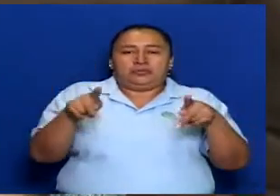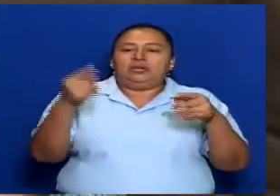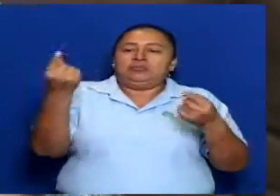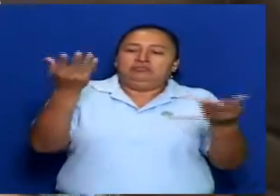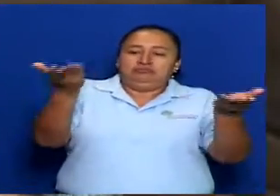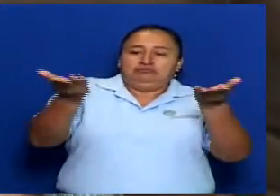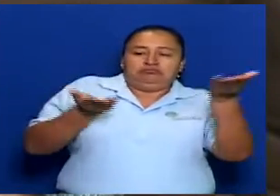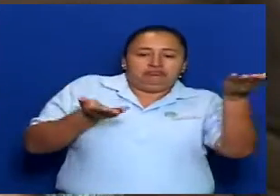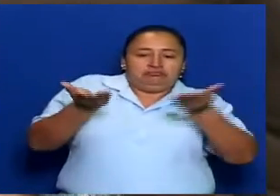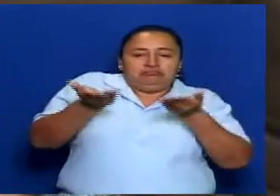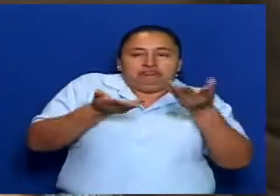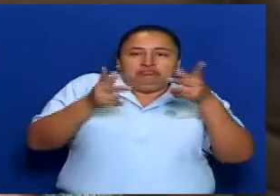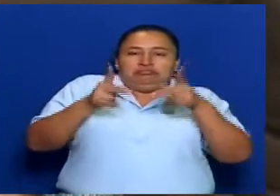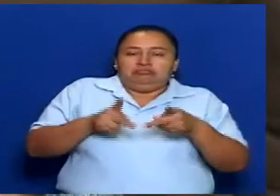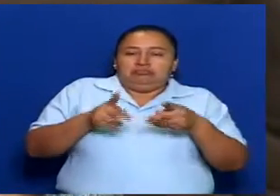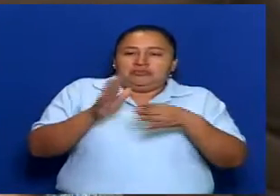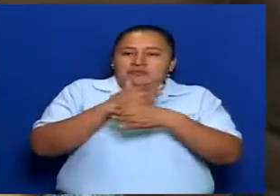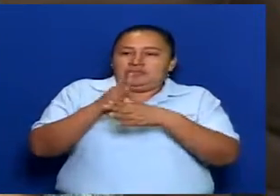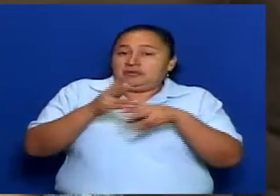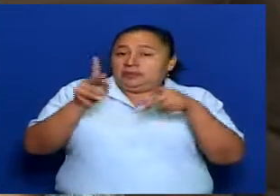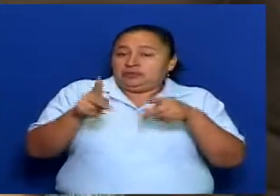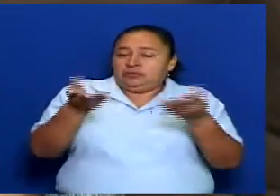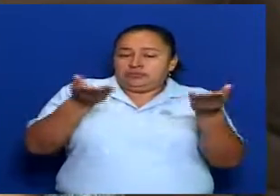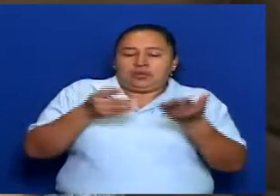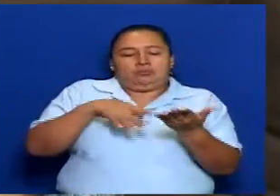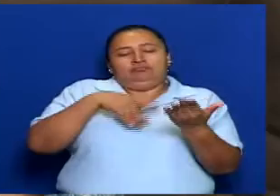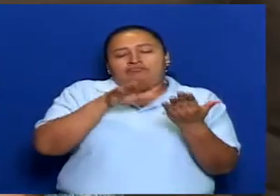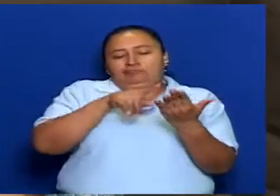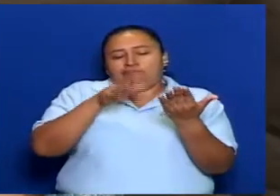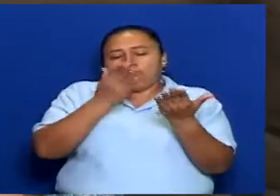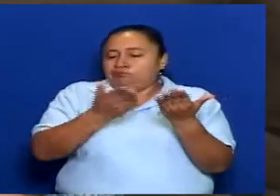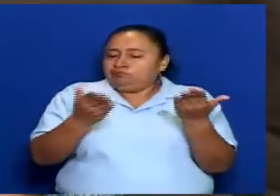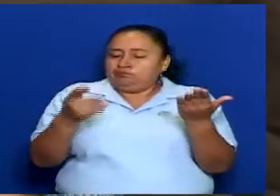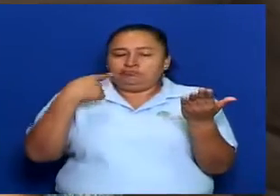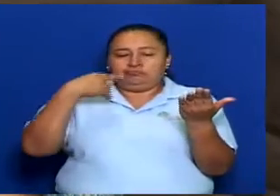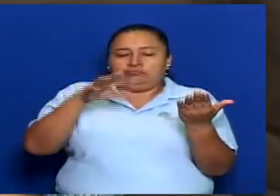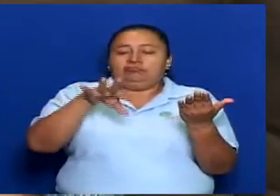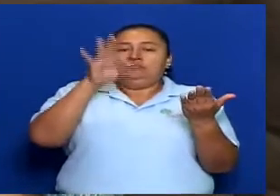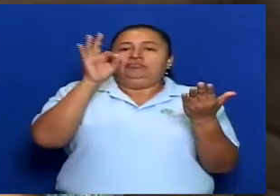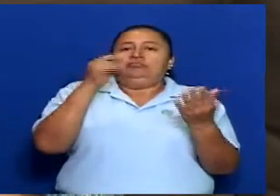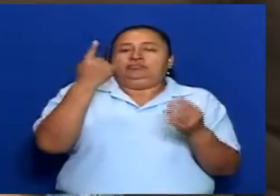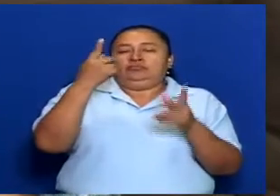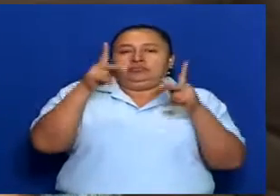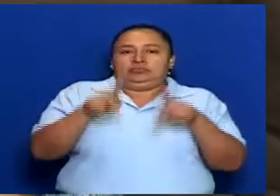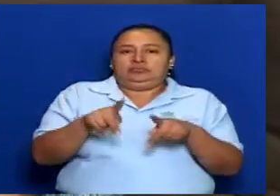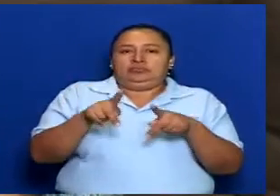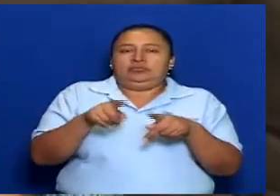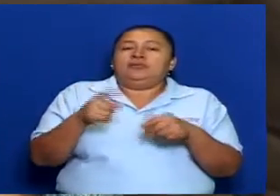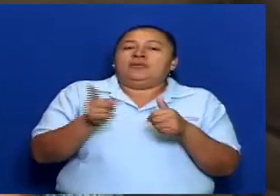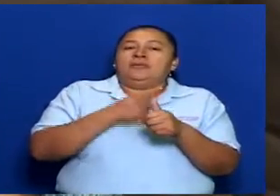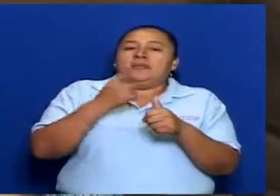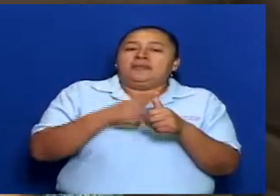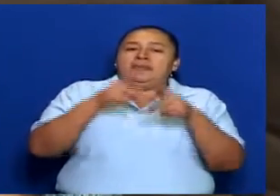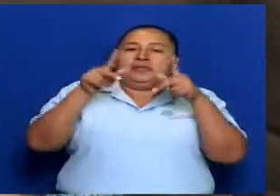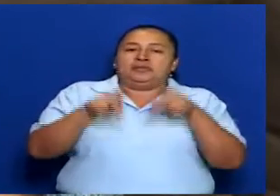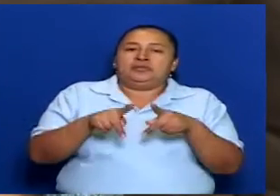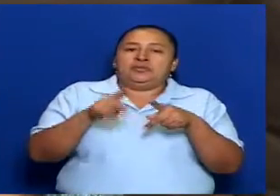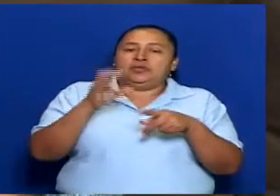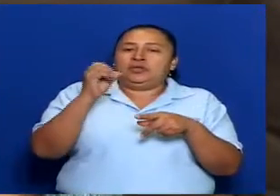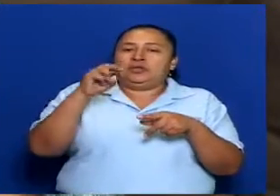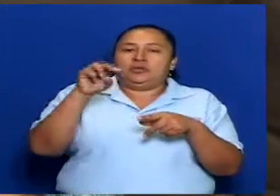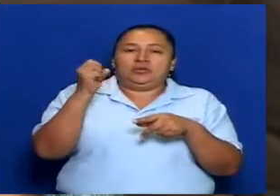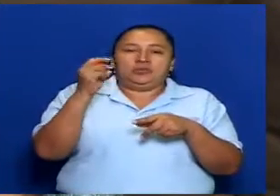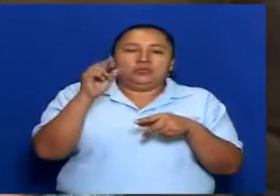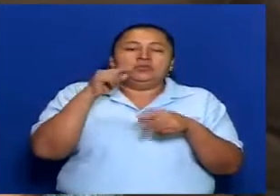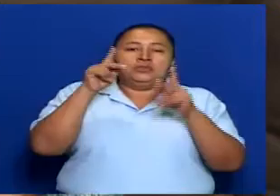concursaron varias personas y entonces en este primer encuentro está el primer concursante